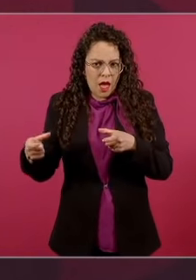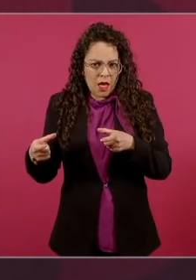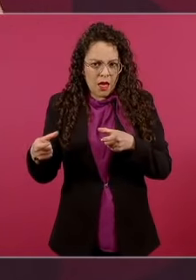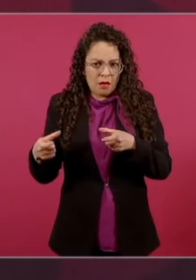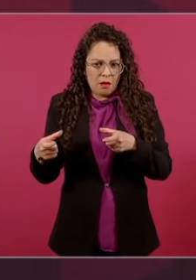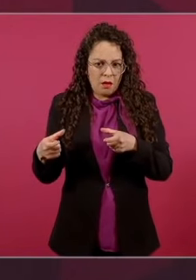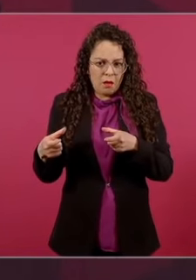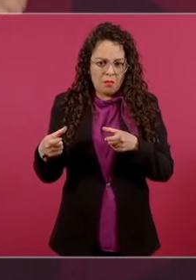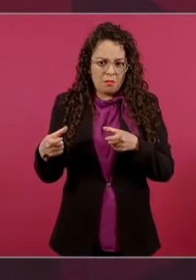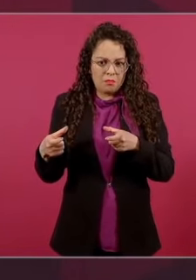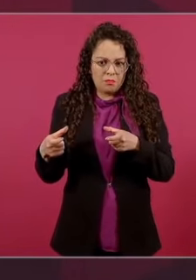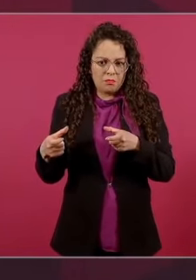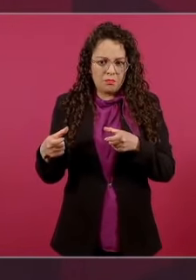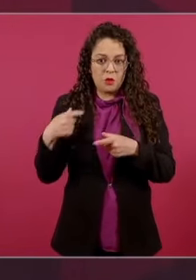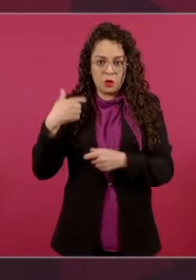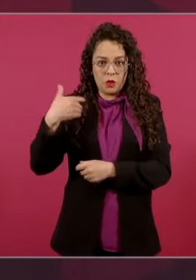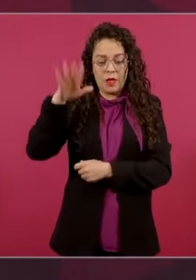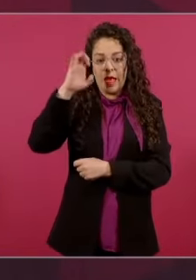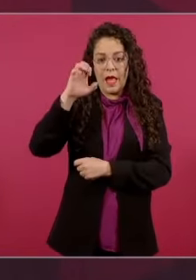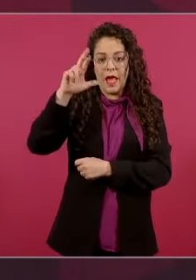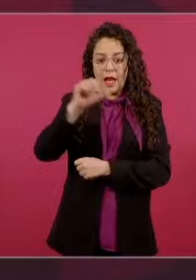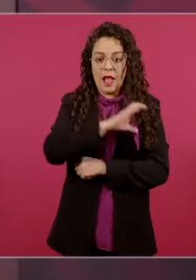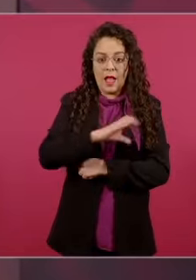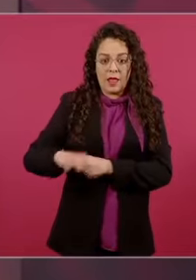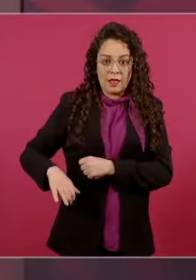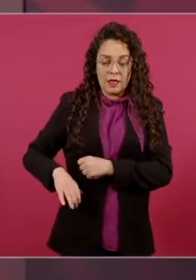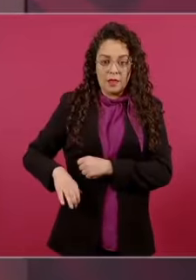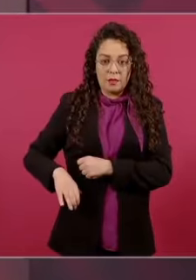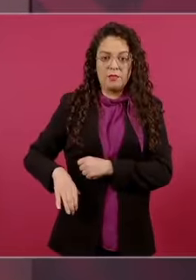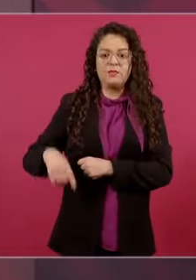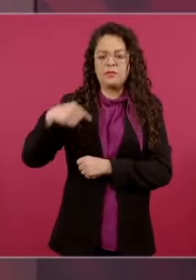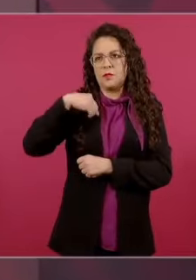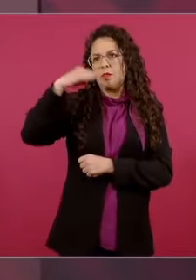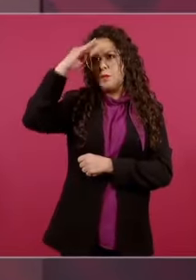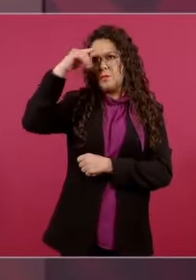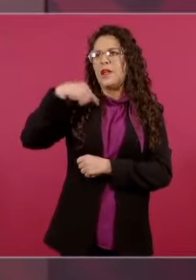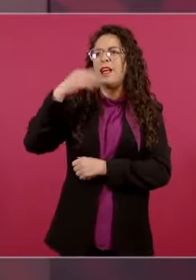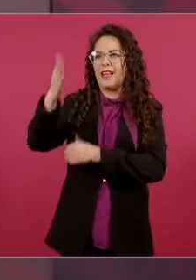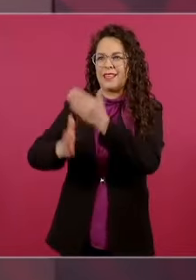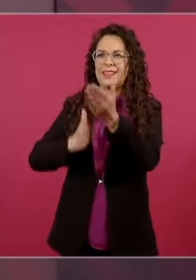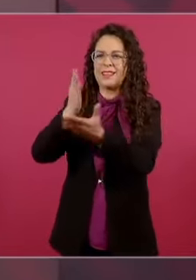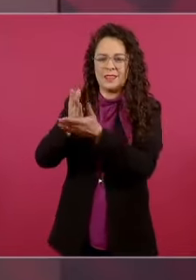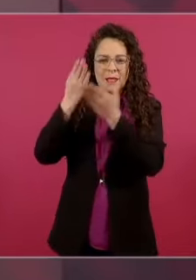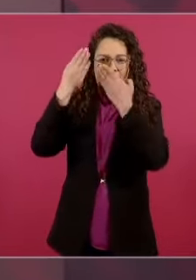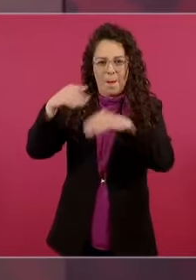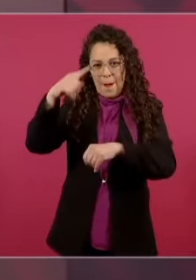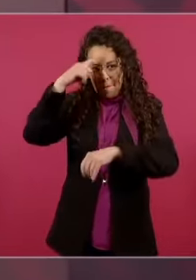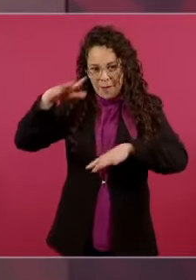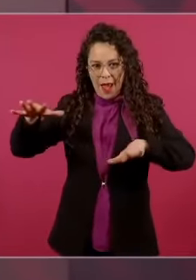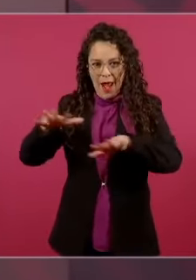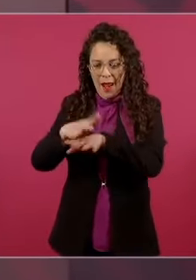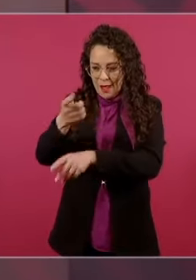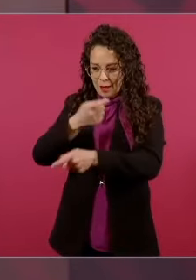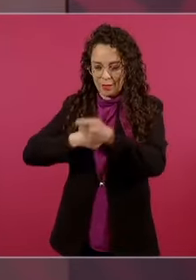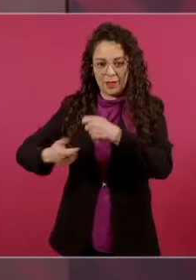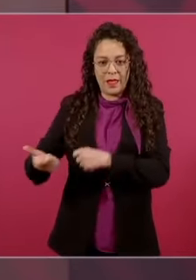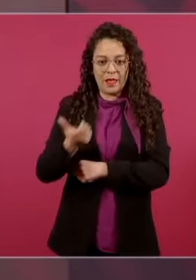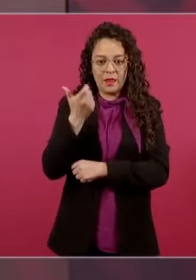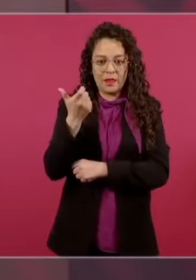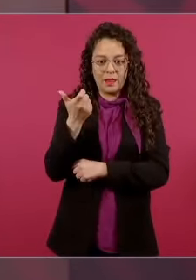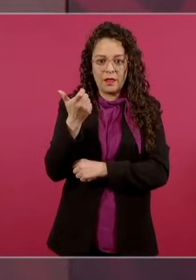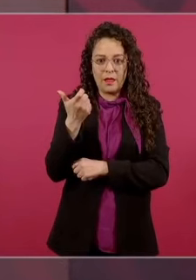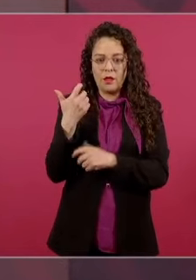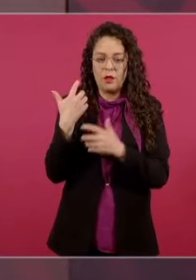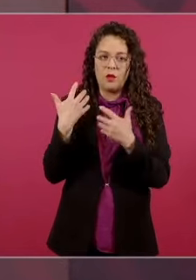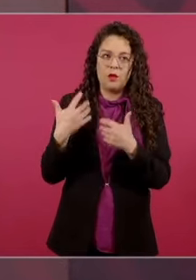era yo candidato y quise ir a cobrar. No, en el banco